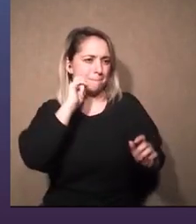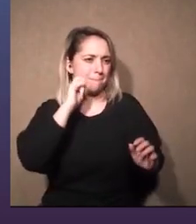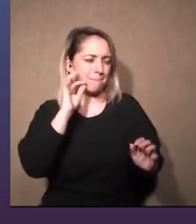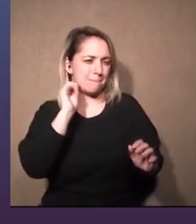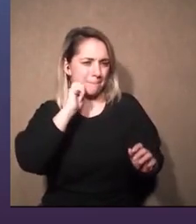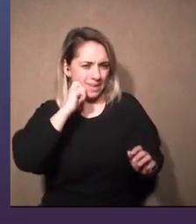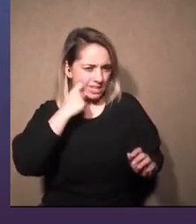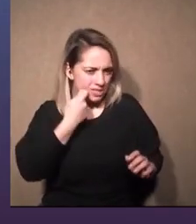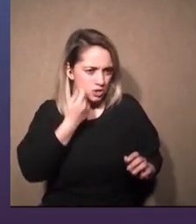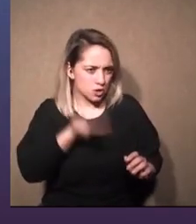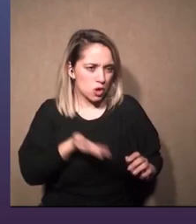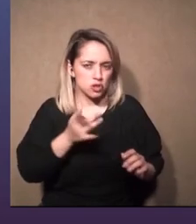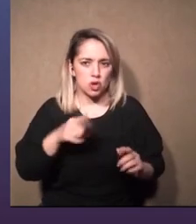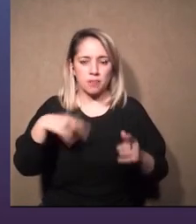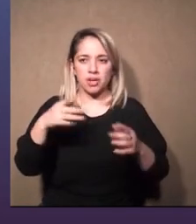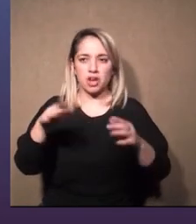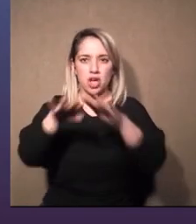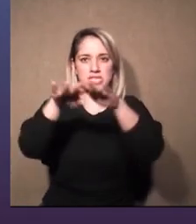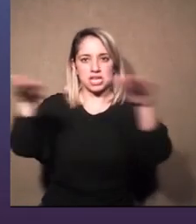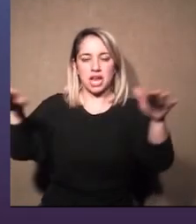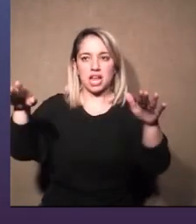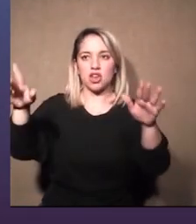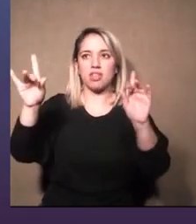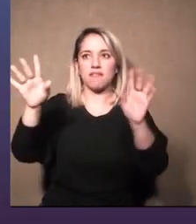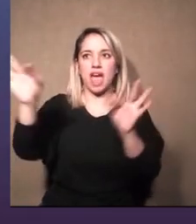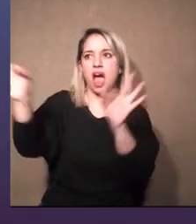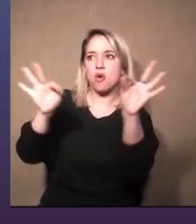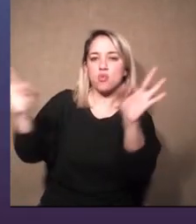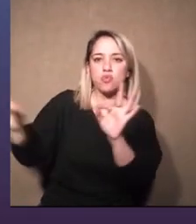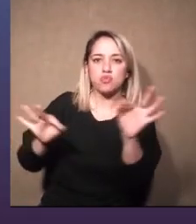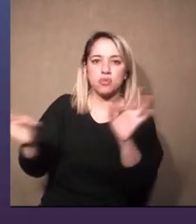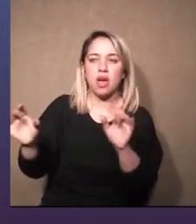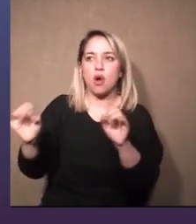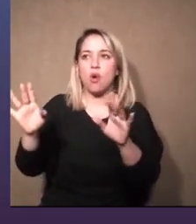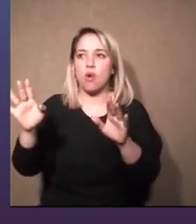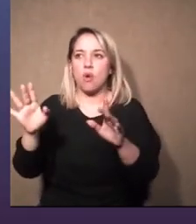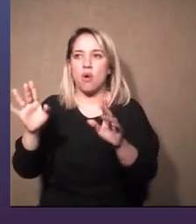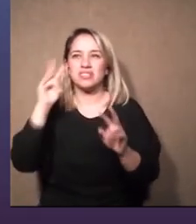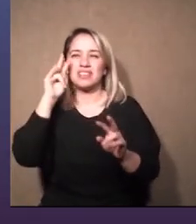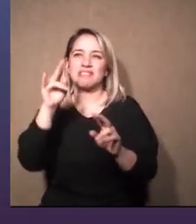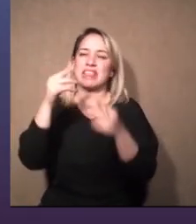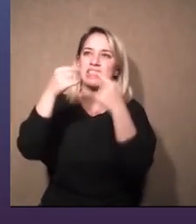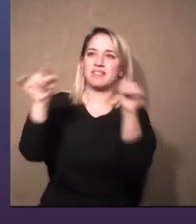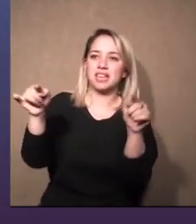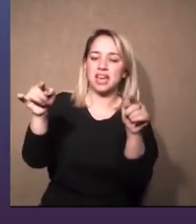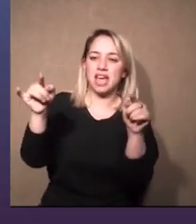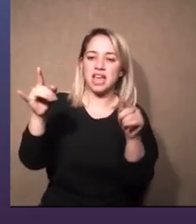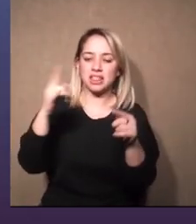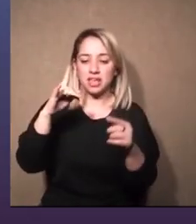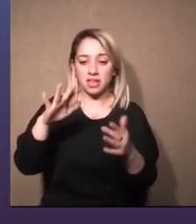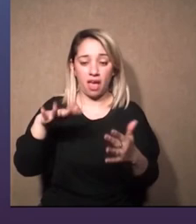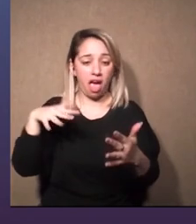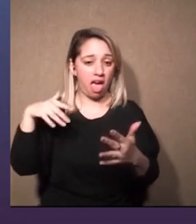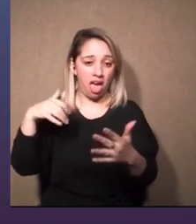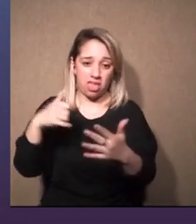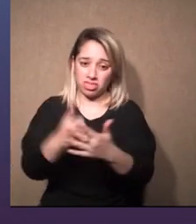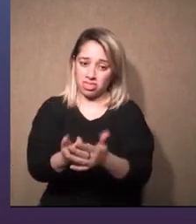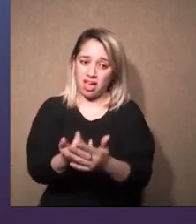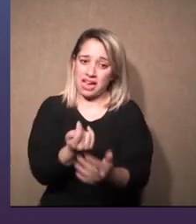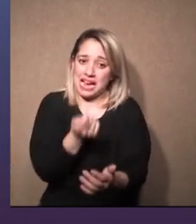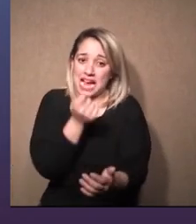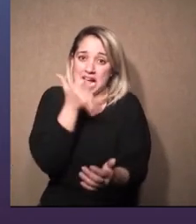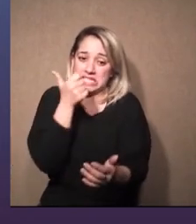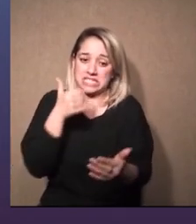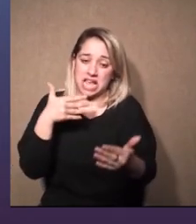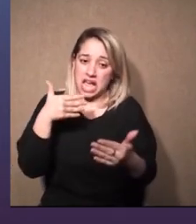distinto hay que volver a ajustar y en definitiva estamos hasta el último momento y te diría que hasta la noche del estreno pero también